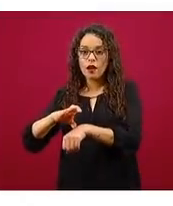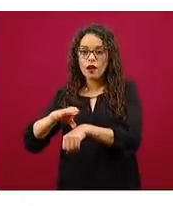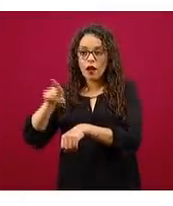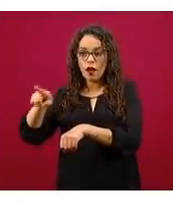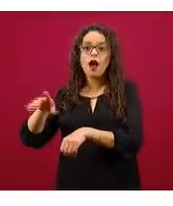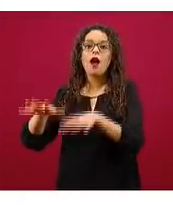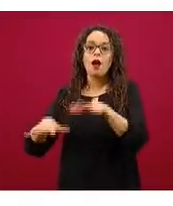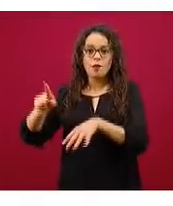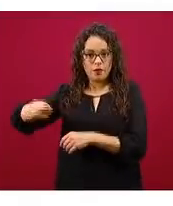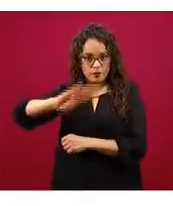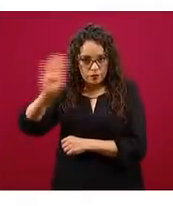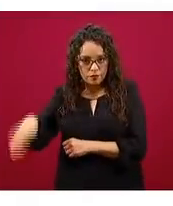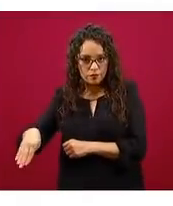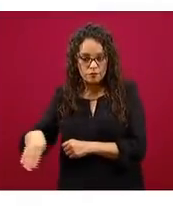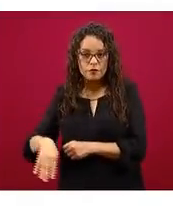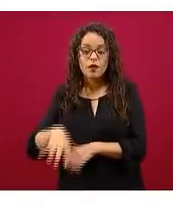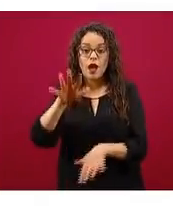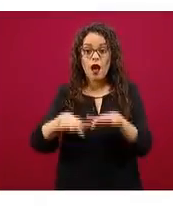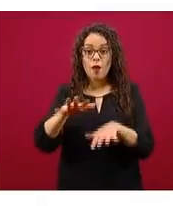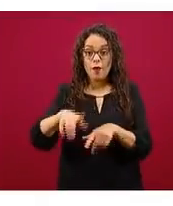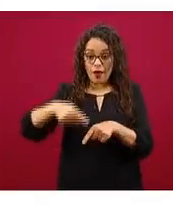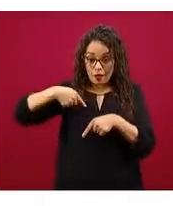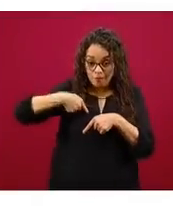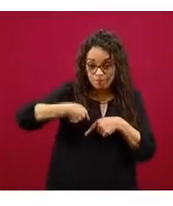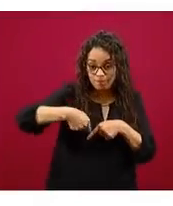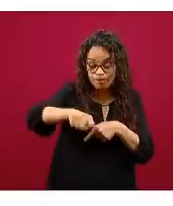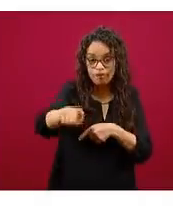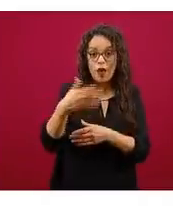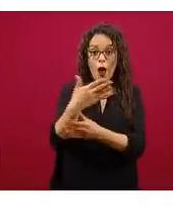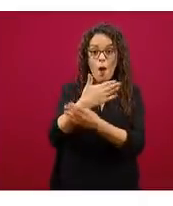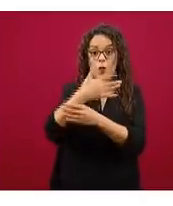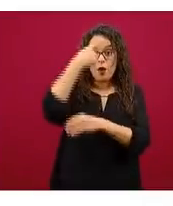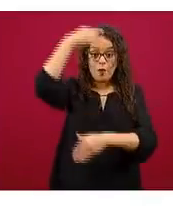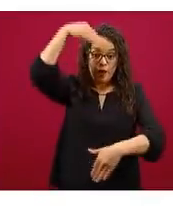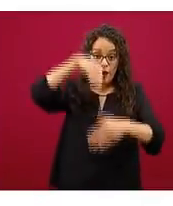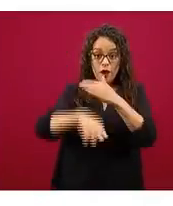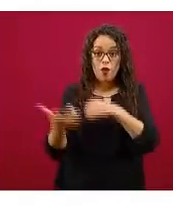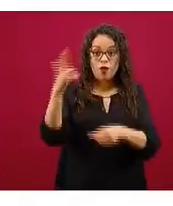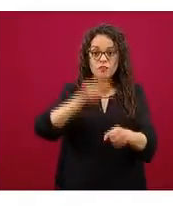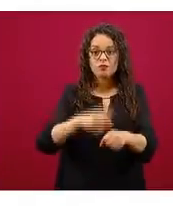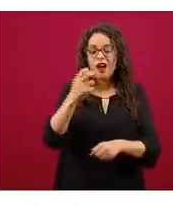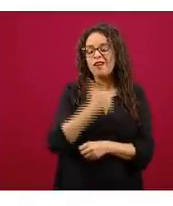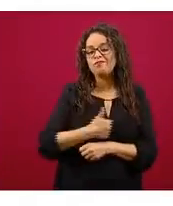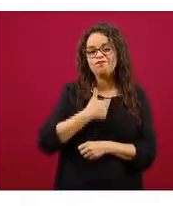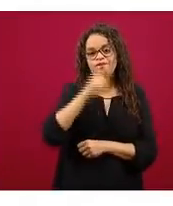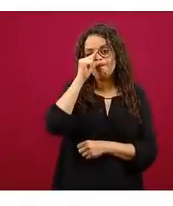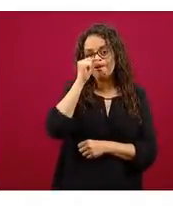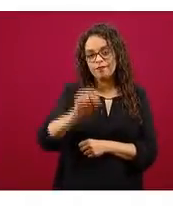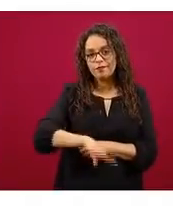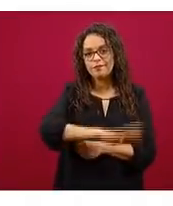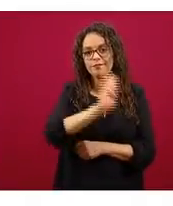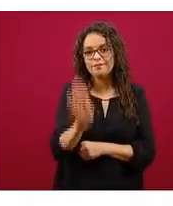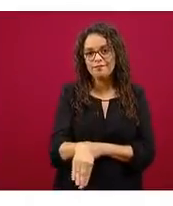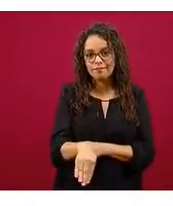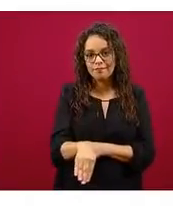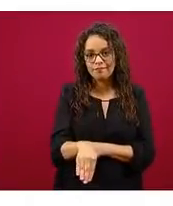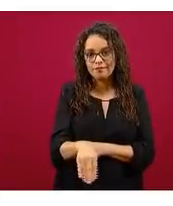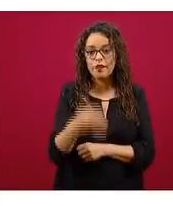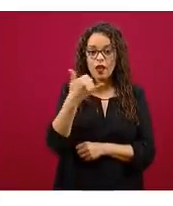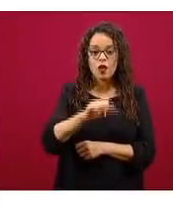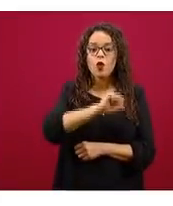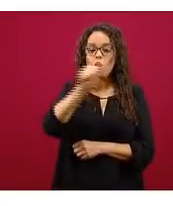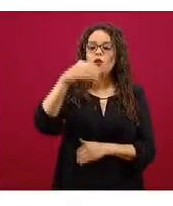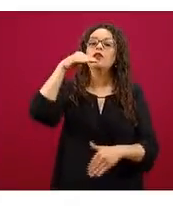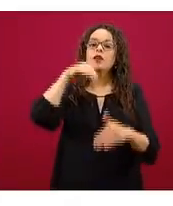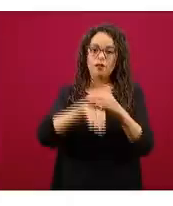hay defunciones en trayecto, en las ambulancias, y hay defunciones dentro del hospital. Para cada uno